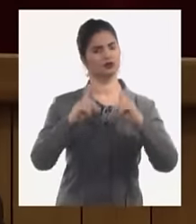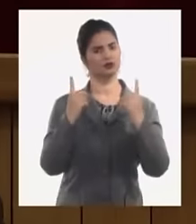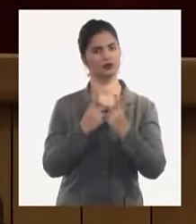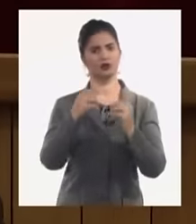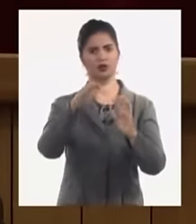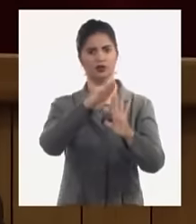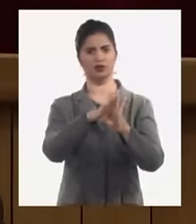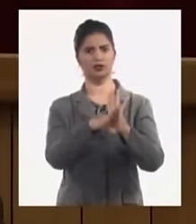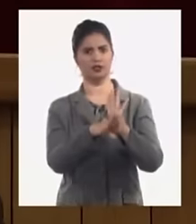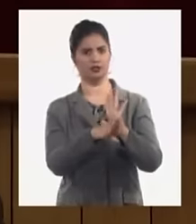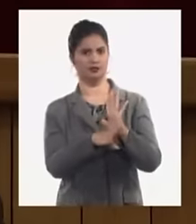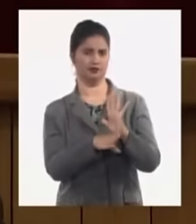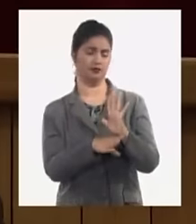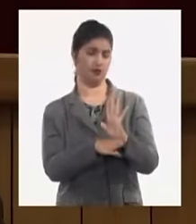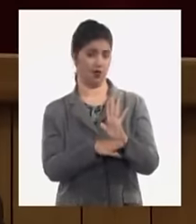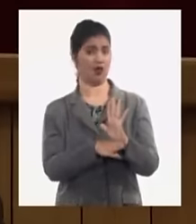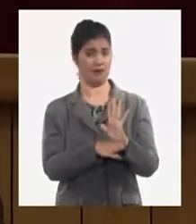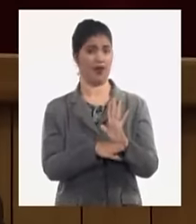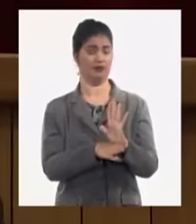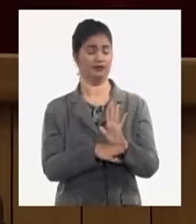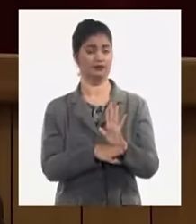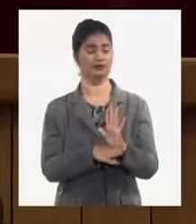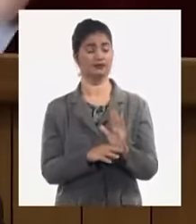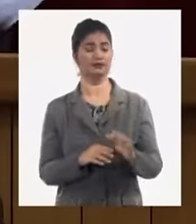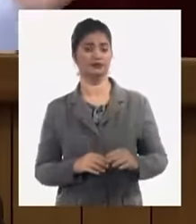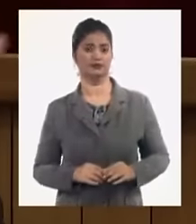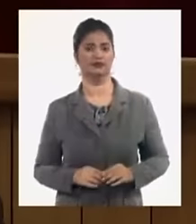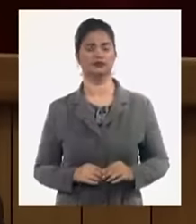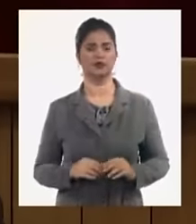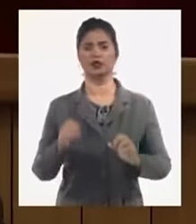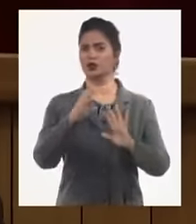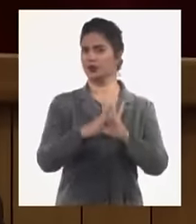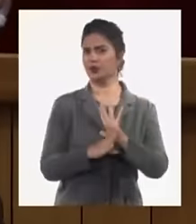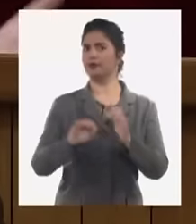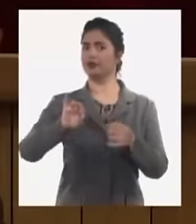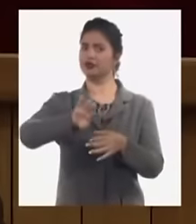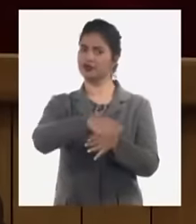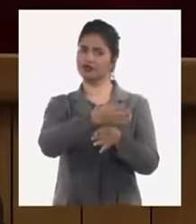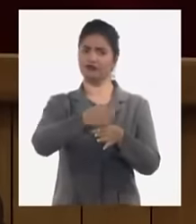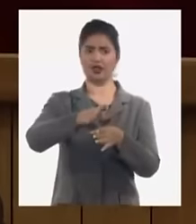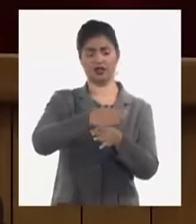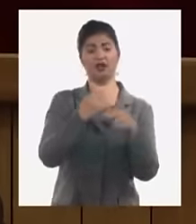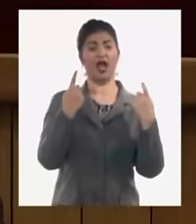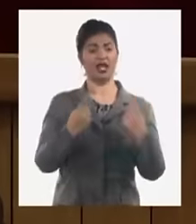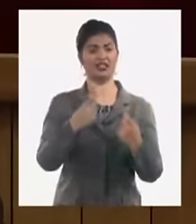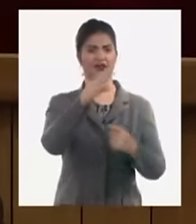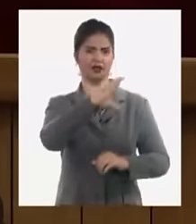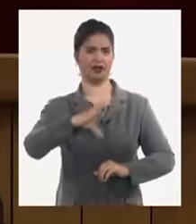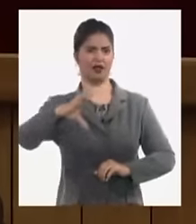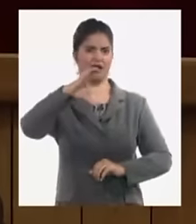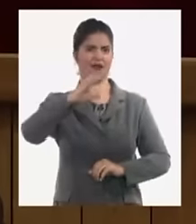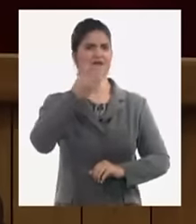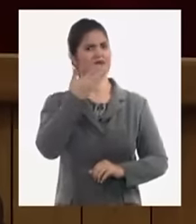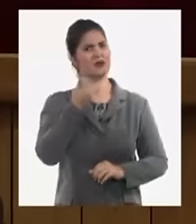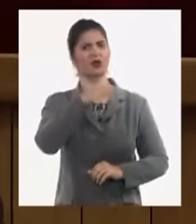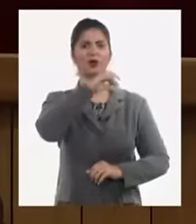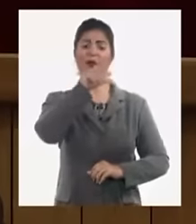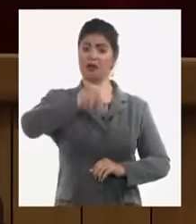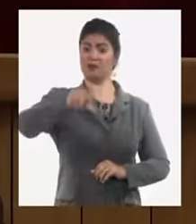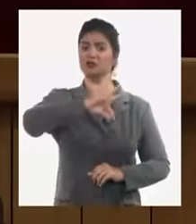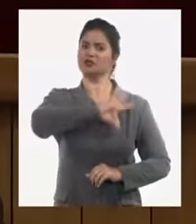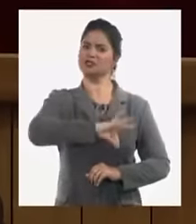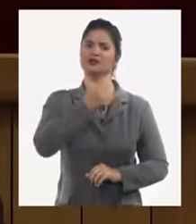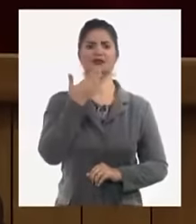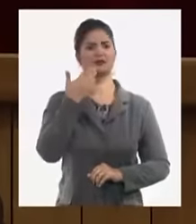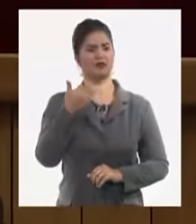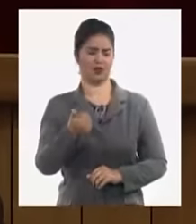sociales del país? ¿cómo vamos a sustentar el deseado incremento de salario el mejoramiento de la calidad de vida del país? ahora